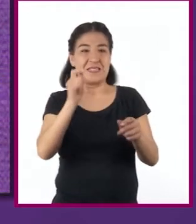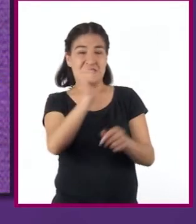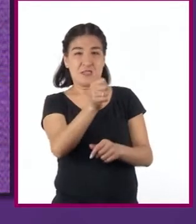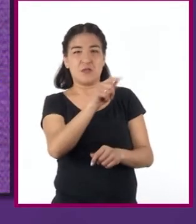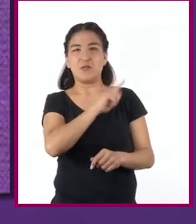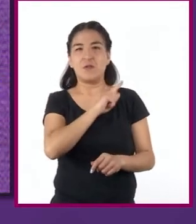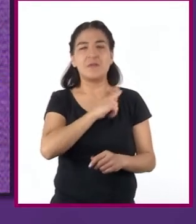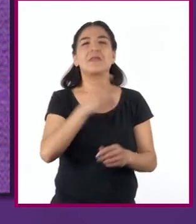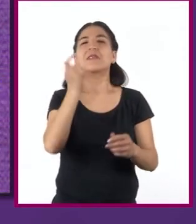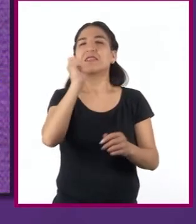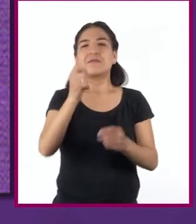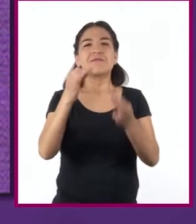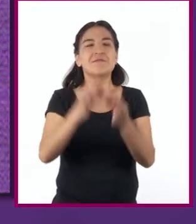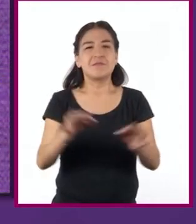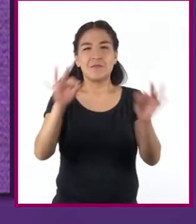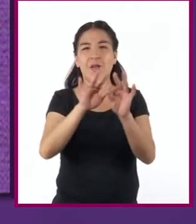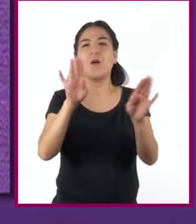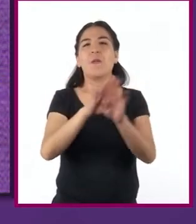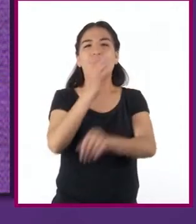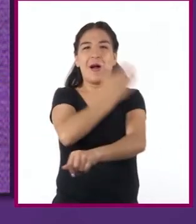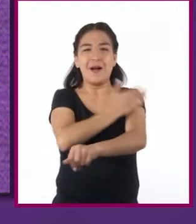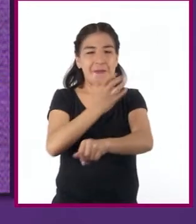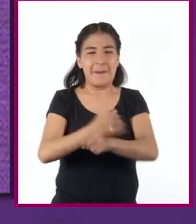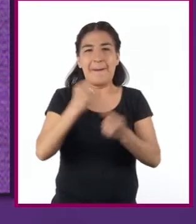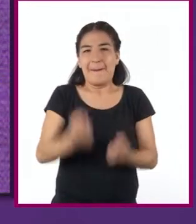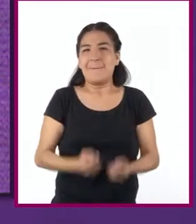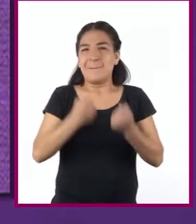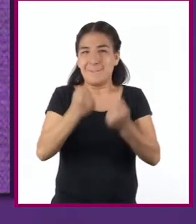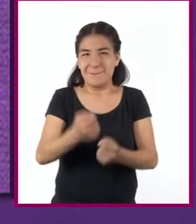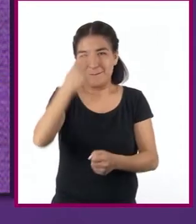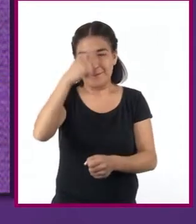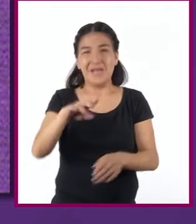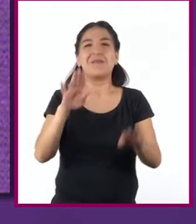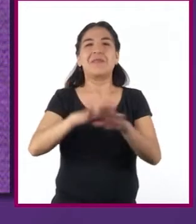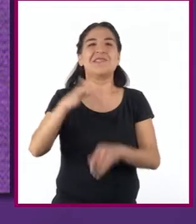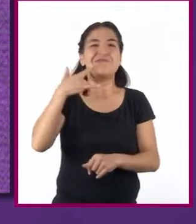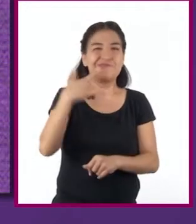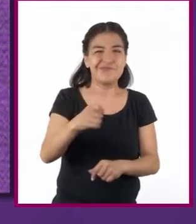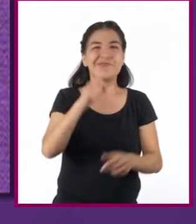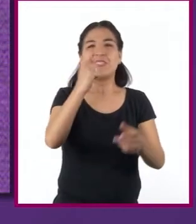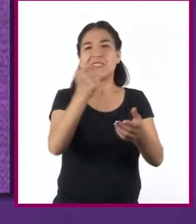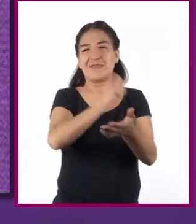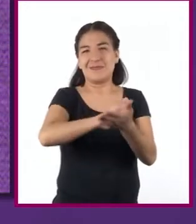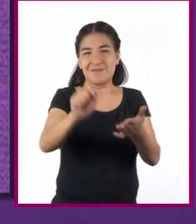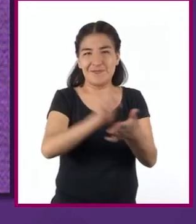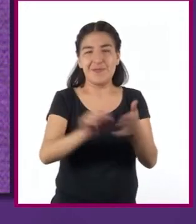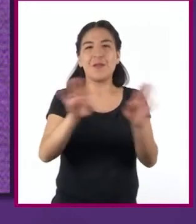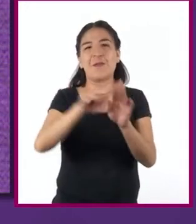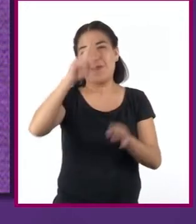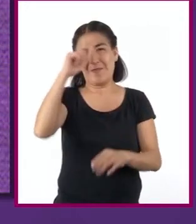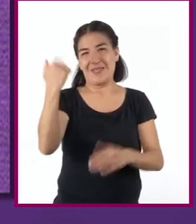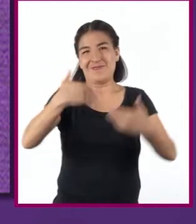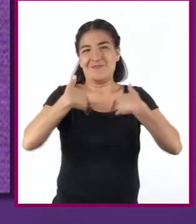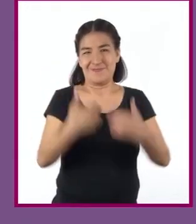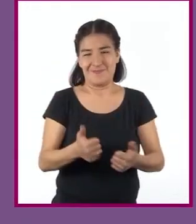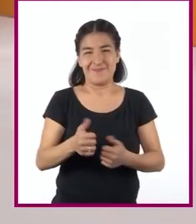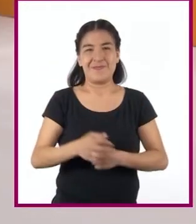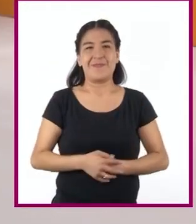Su función principal es acompañar, reforzar y complementar lo escrito para facilitar su interpretación.